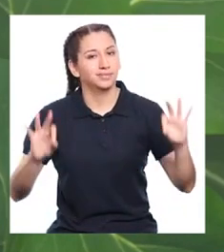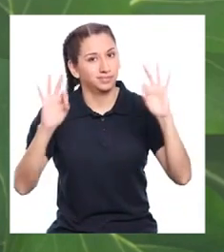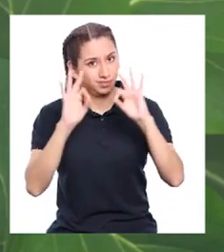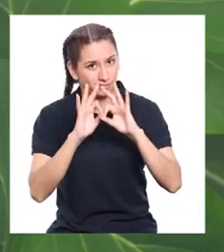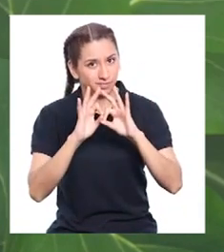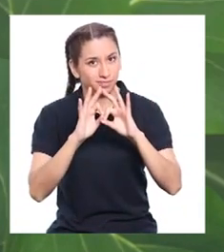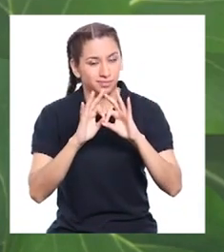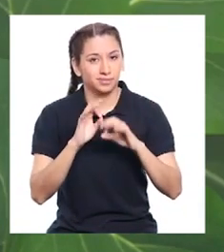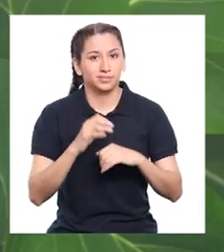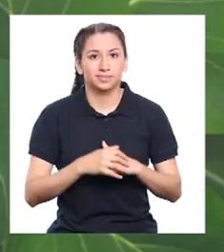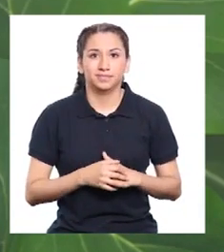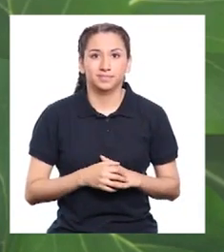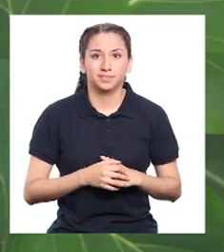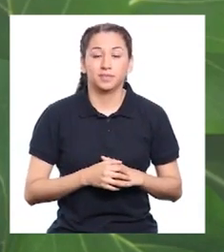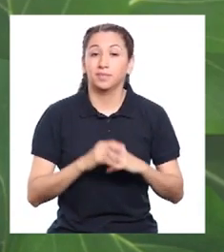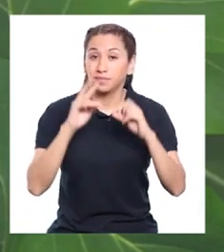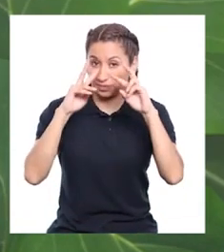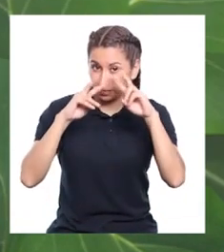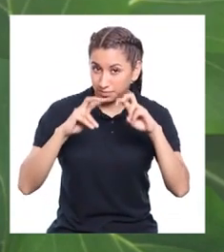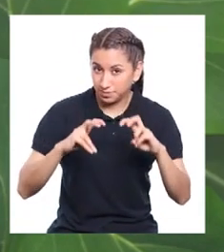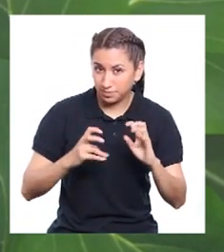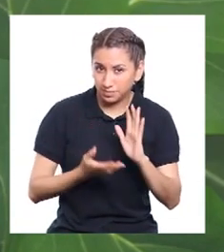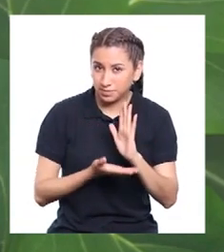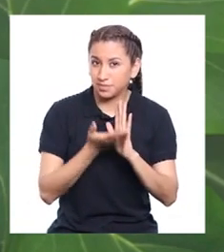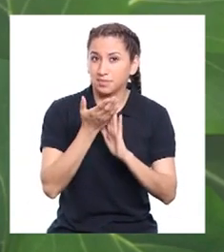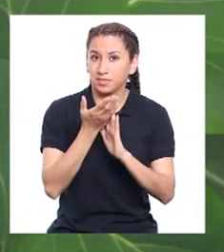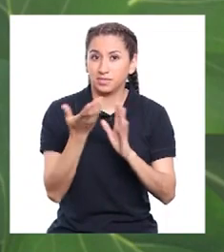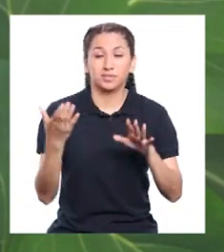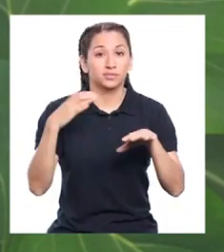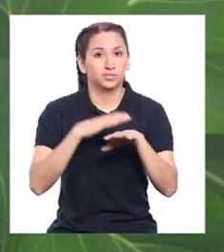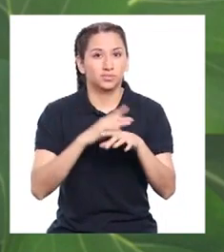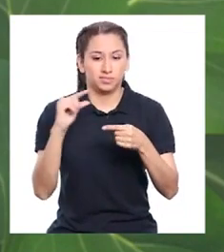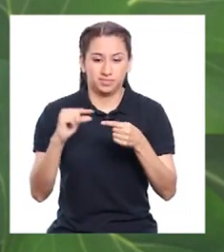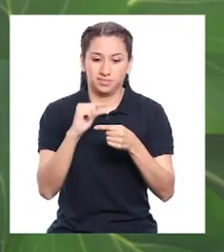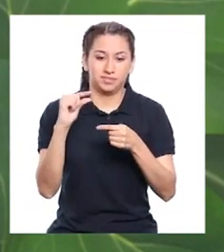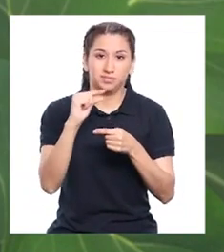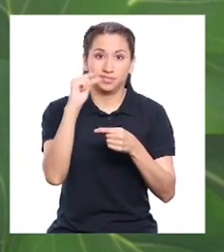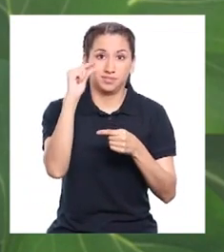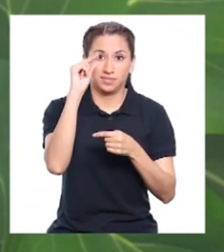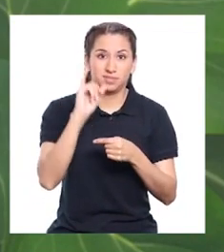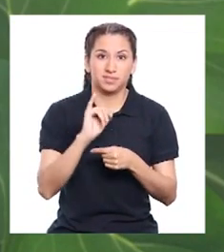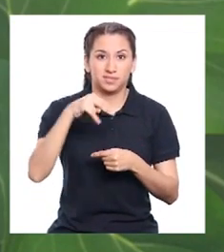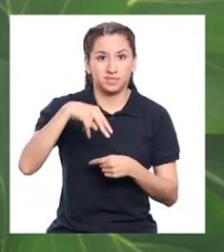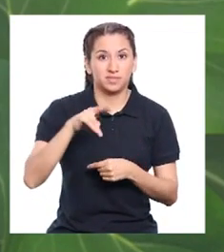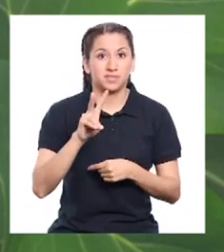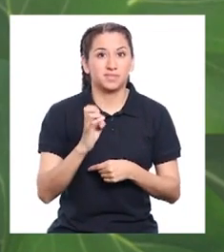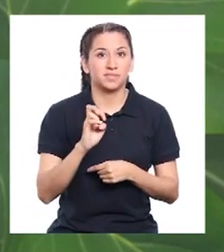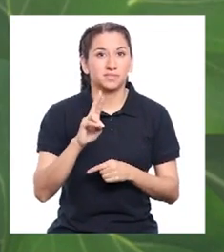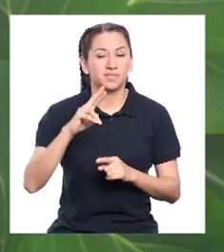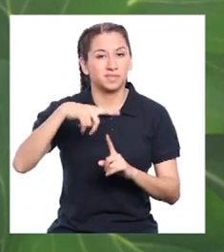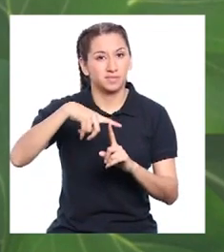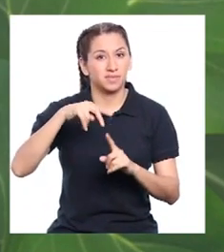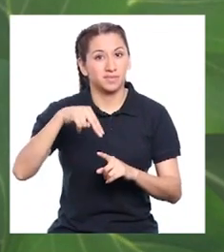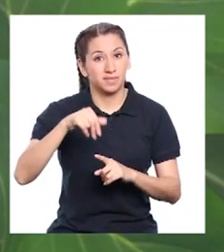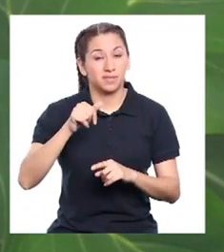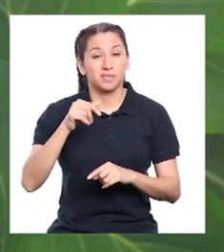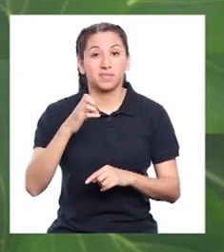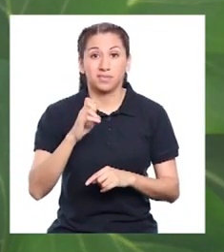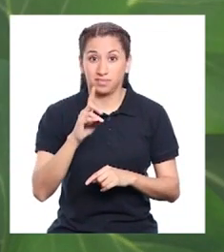importante es investigar más sobre los gases de efecto invernadero